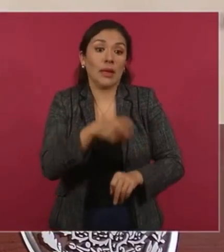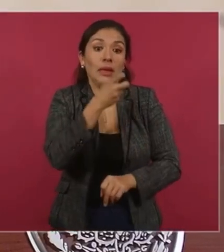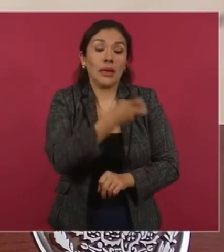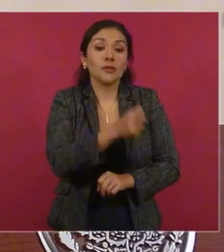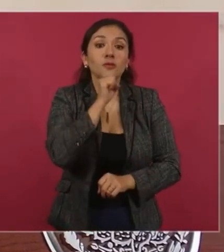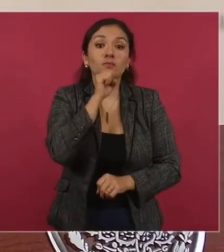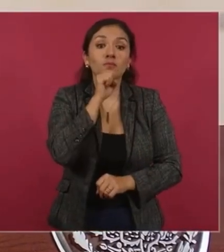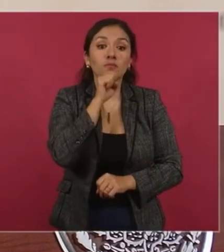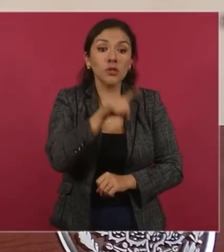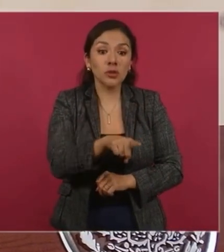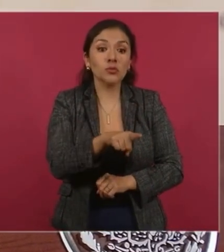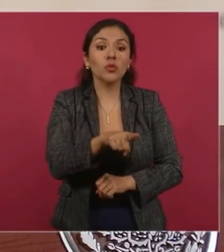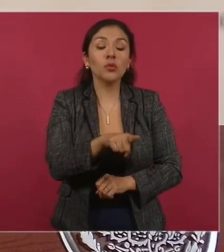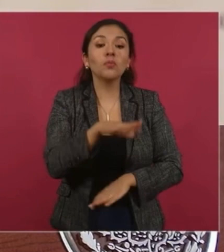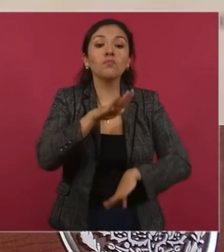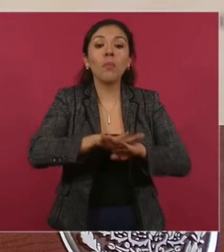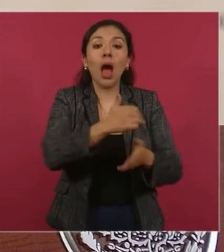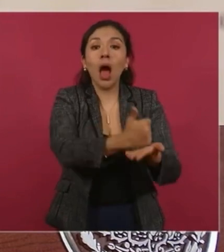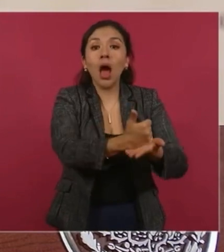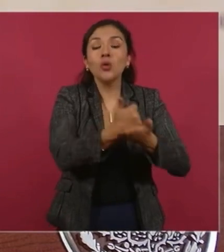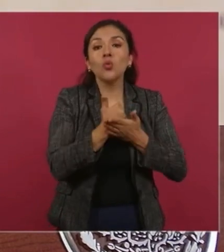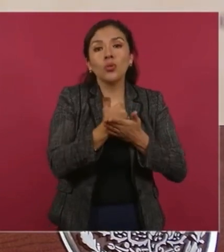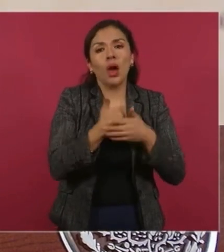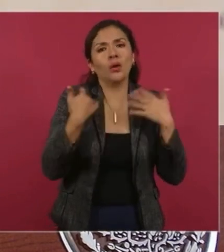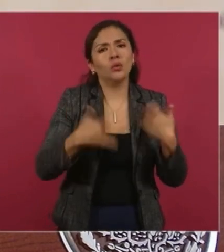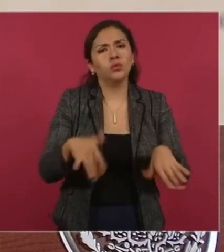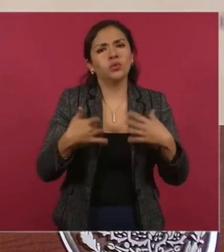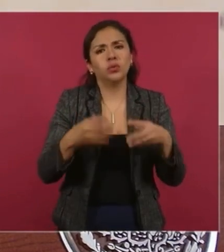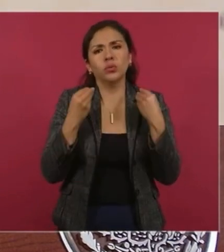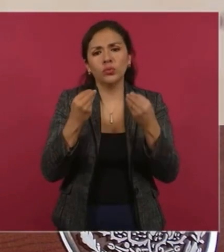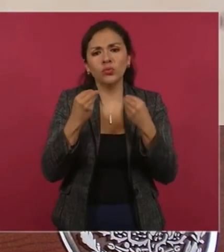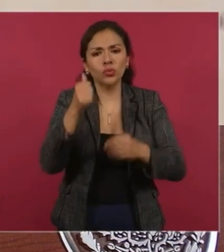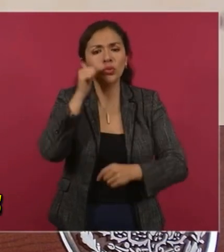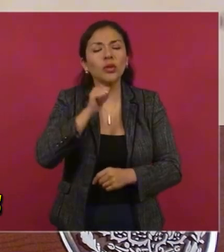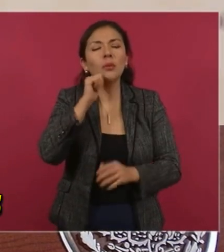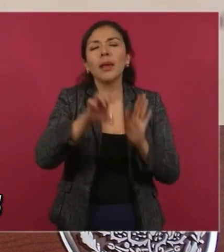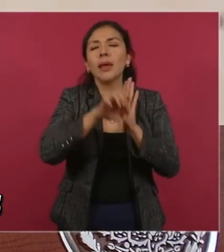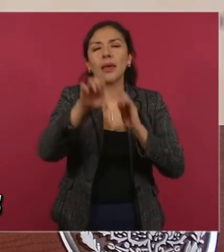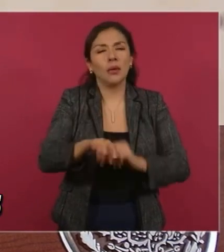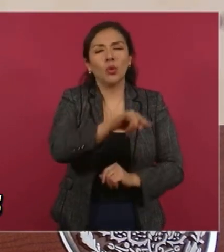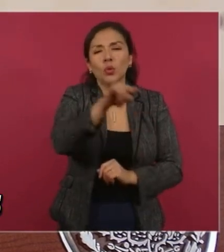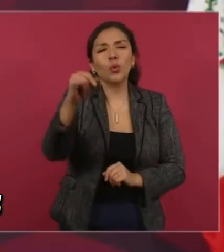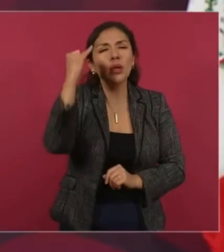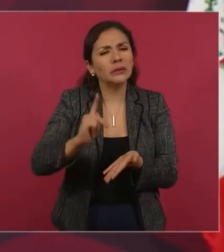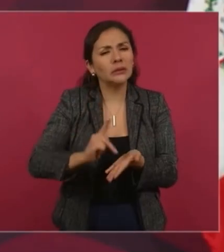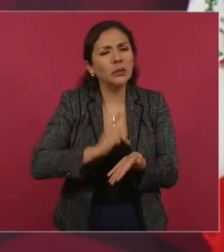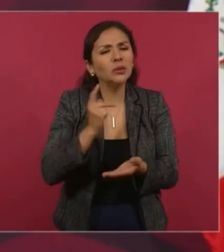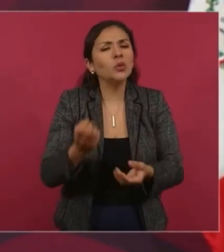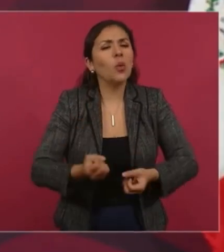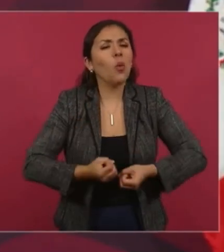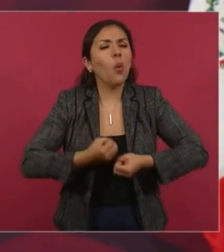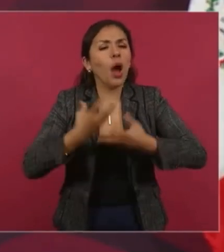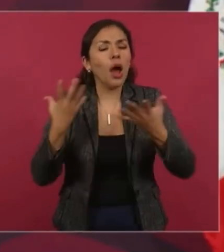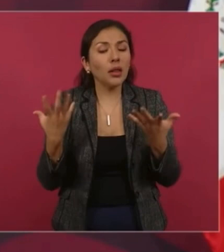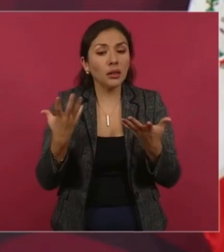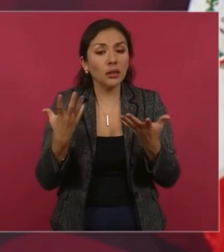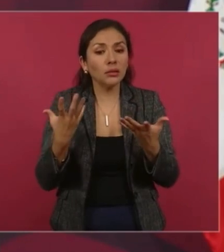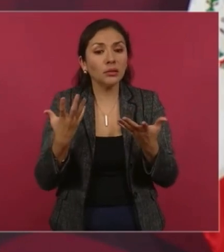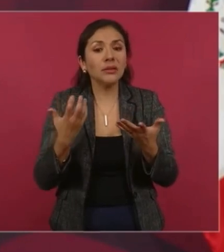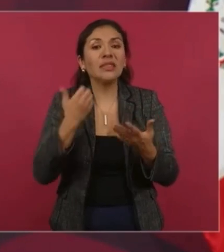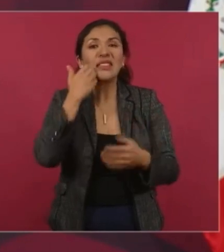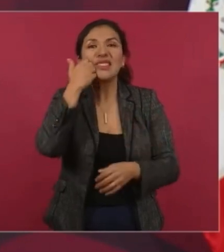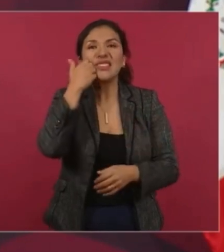ayudado siempre, porque imagínense cuántos intentos han habido de